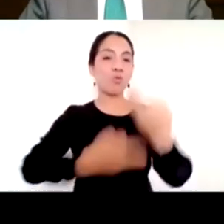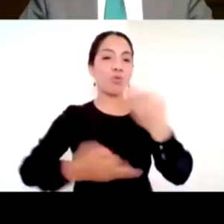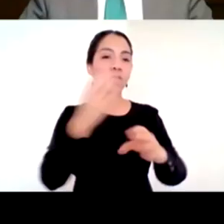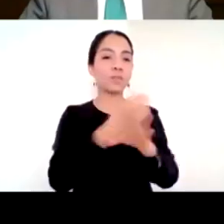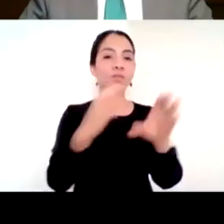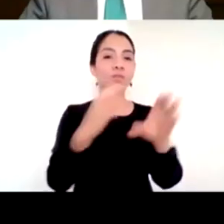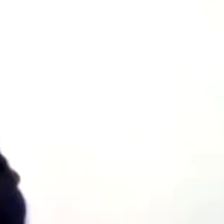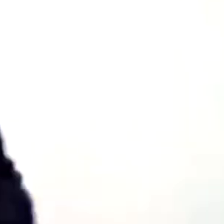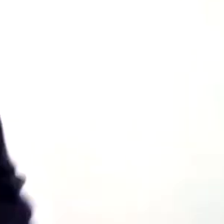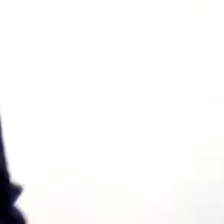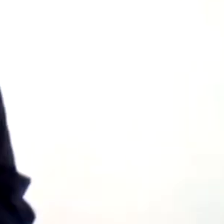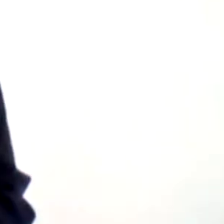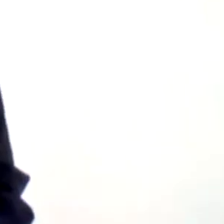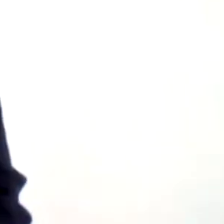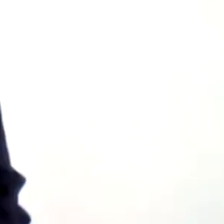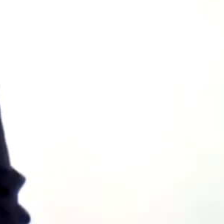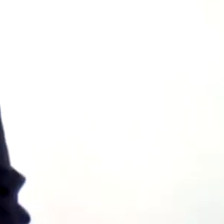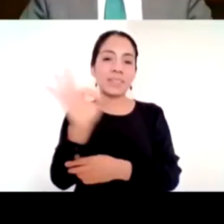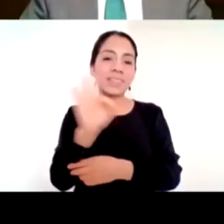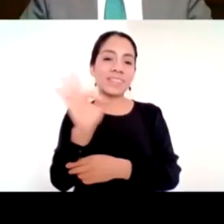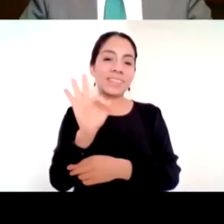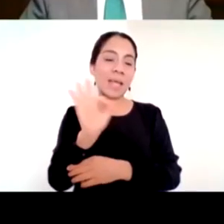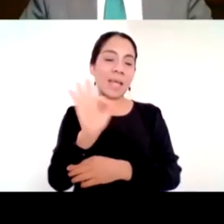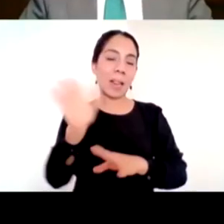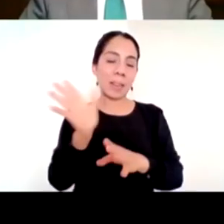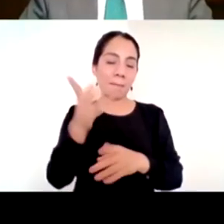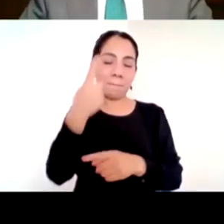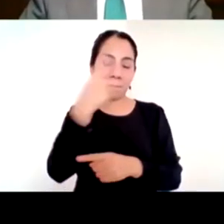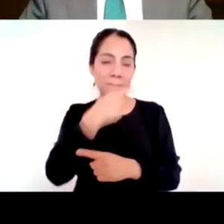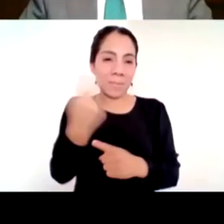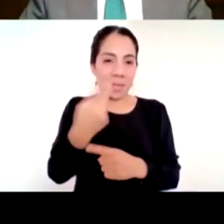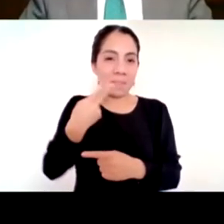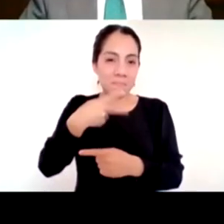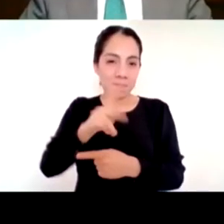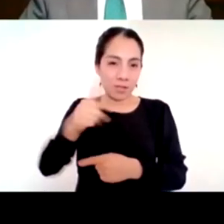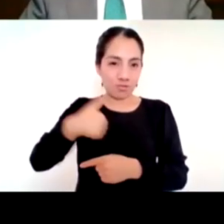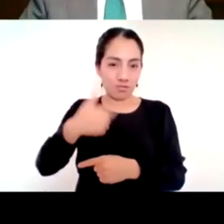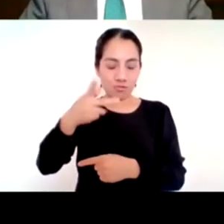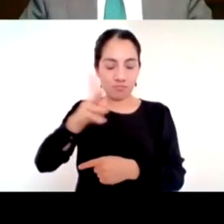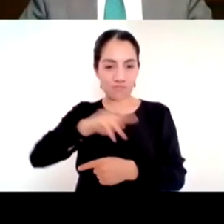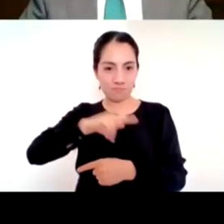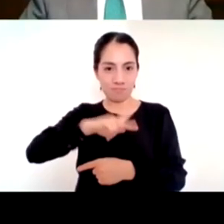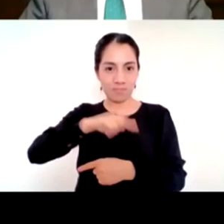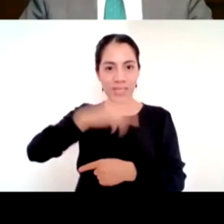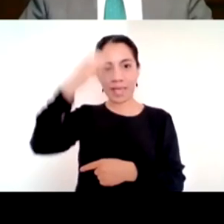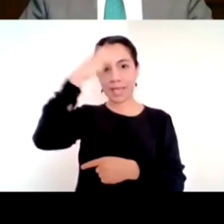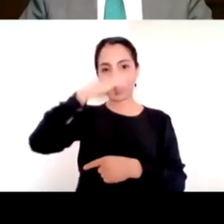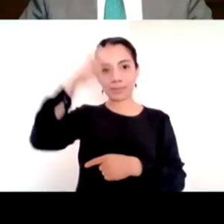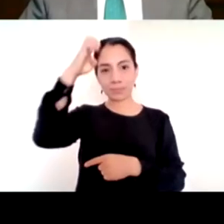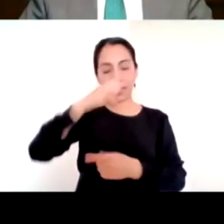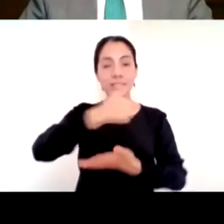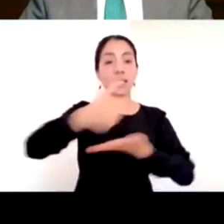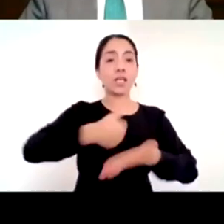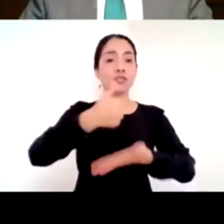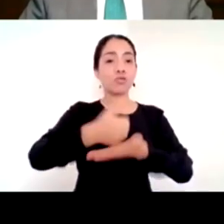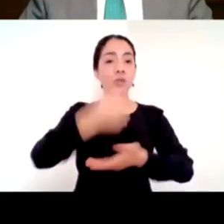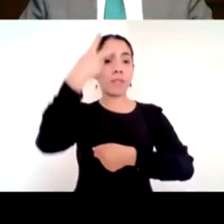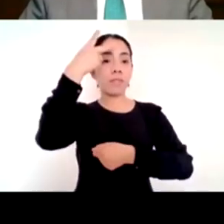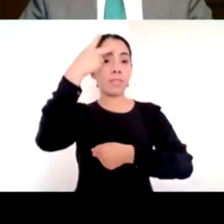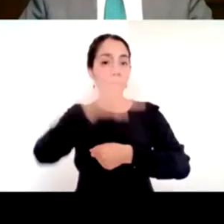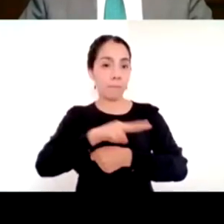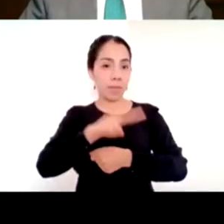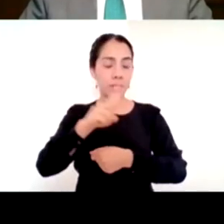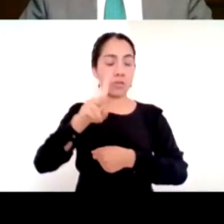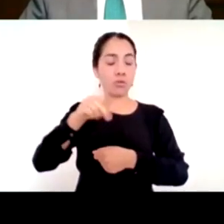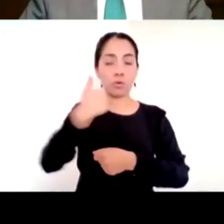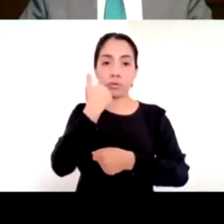todo. Pero a partir de la experiencia de la ciudad, déjenme compartirles algunas reflexiones. La primera